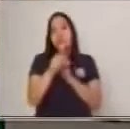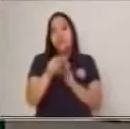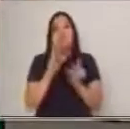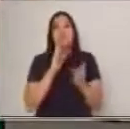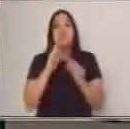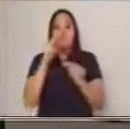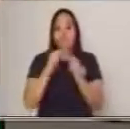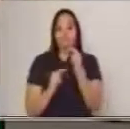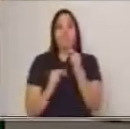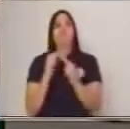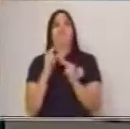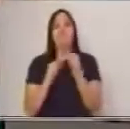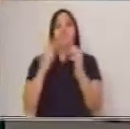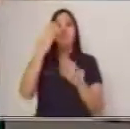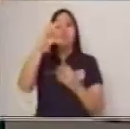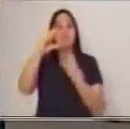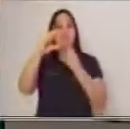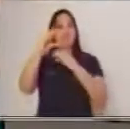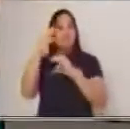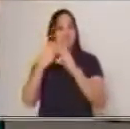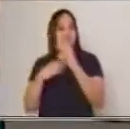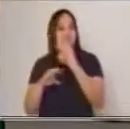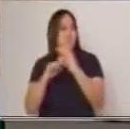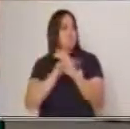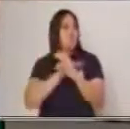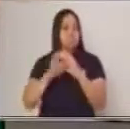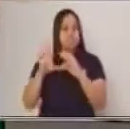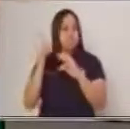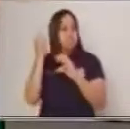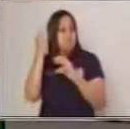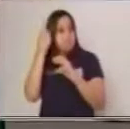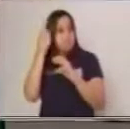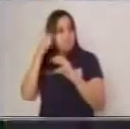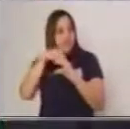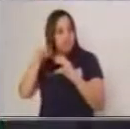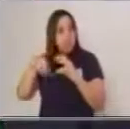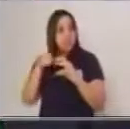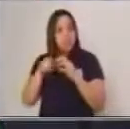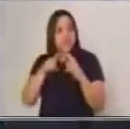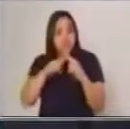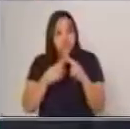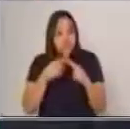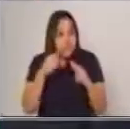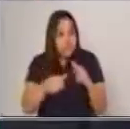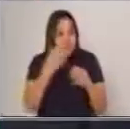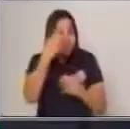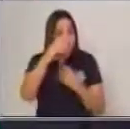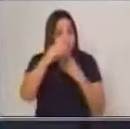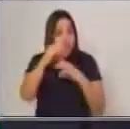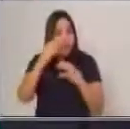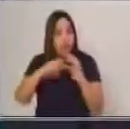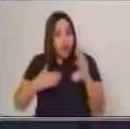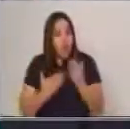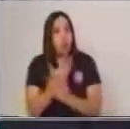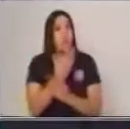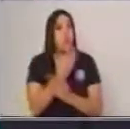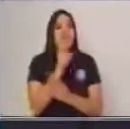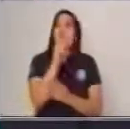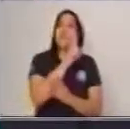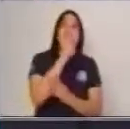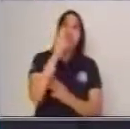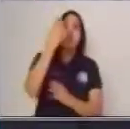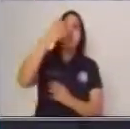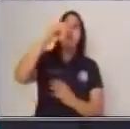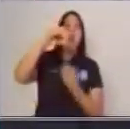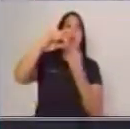construcción de un párrafo. Teniendo en cuenta esto, y si ustedes van a iniciar con otro párrafo, esto ya no va a ser párrafo